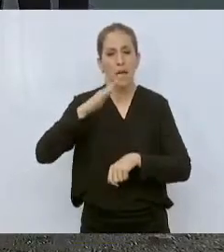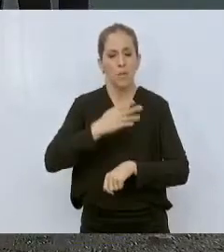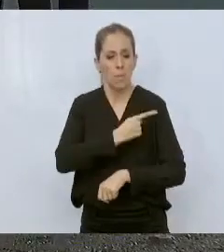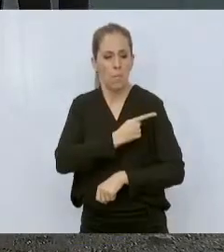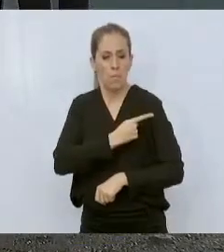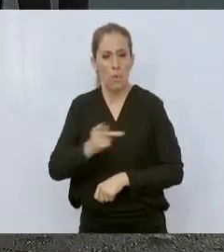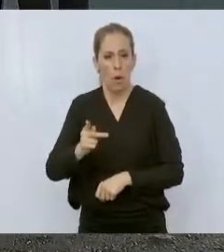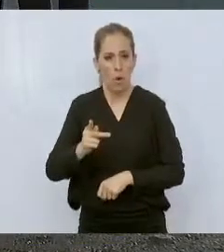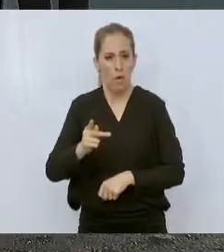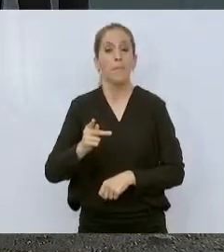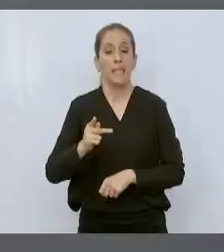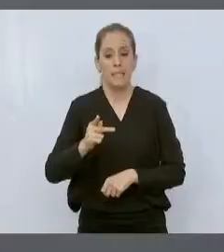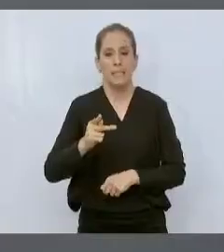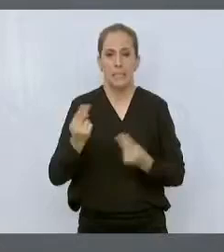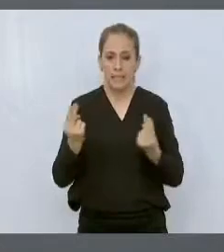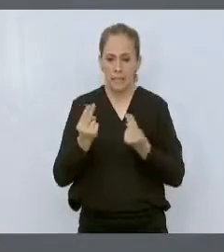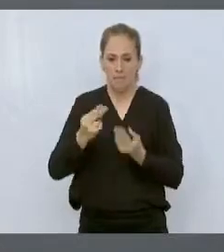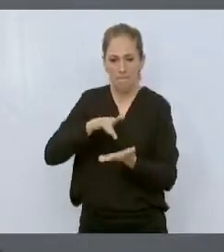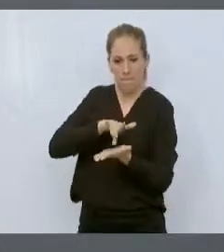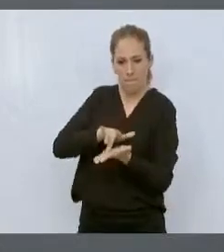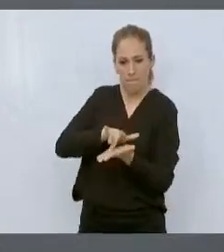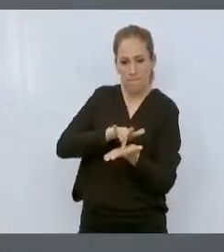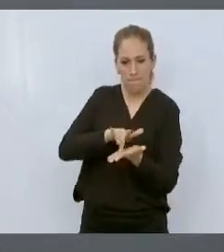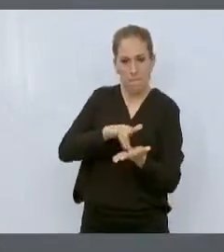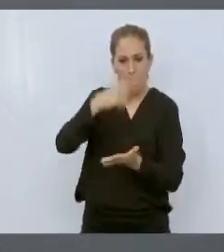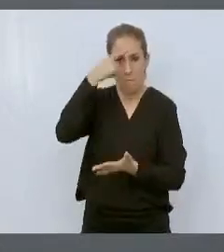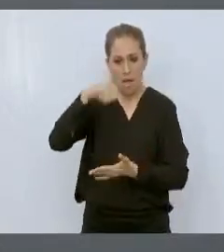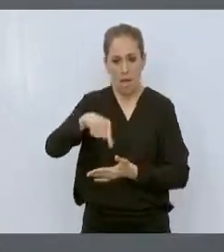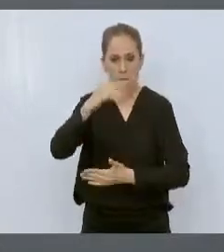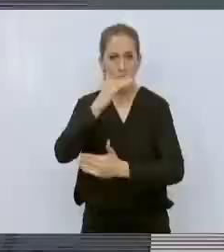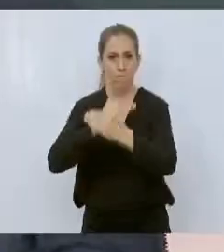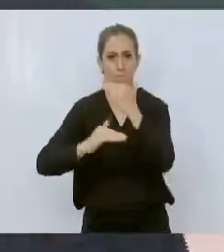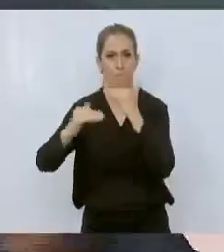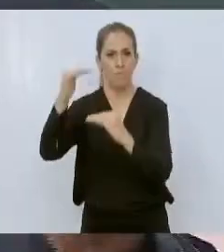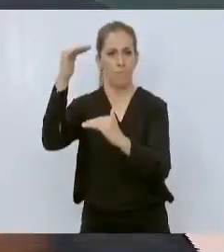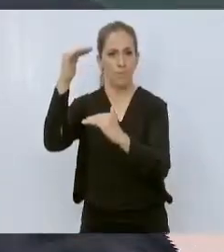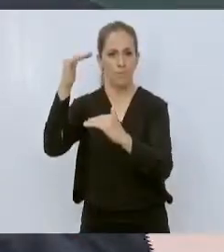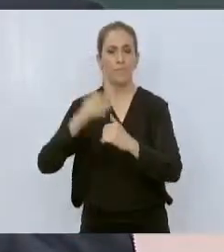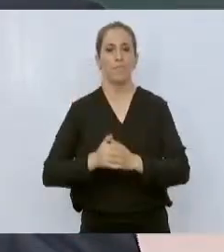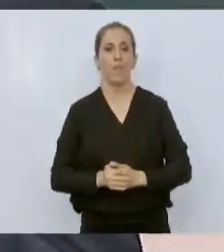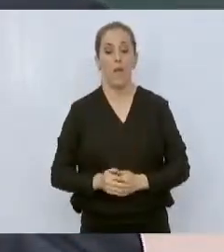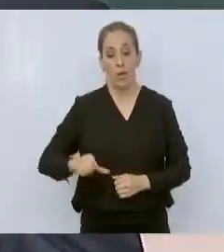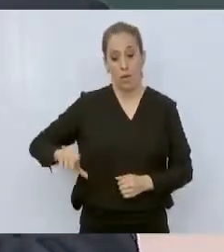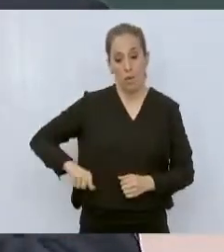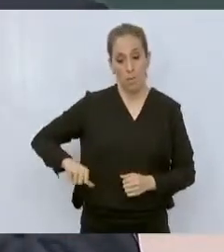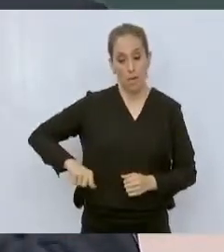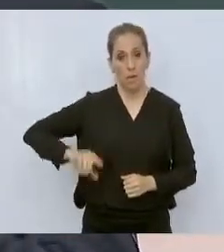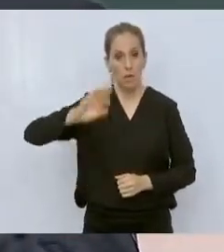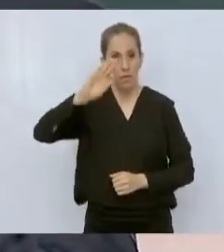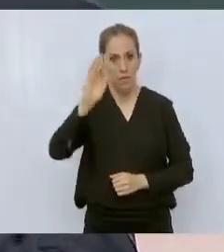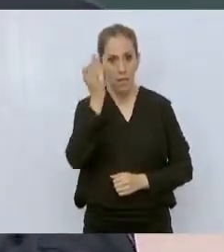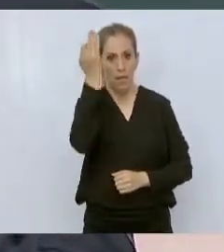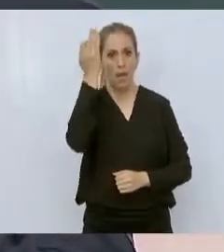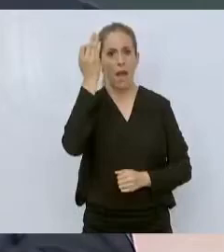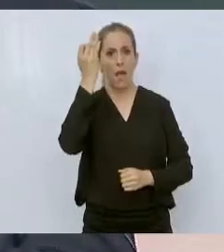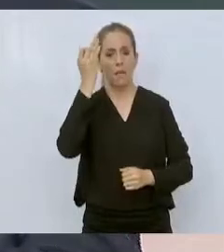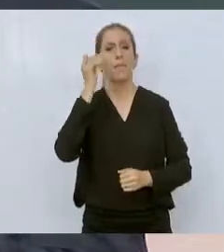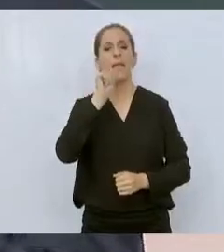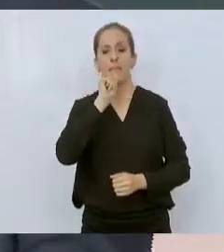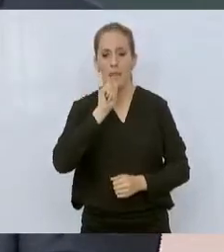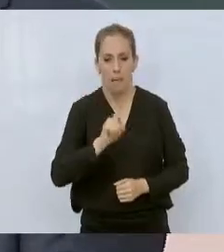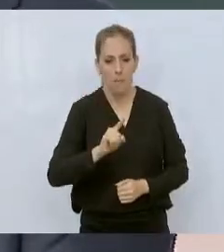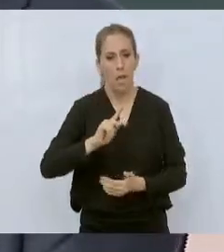una condición diferente. Mientras el gobierno federal actúa precisamente con los programas de bienestar,